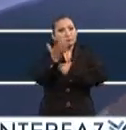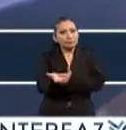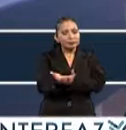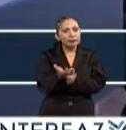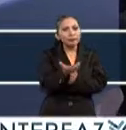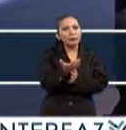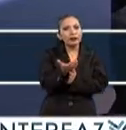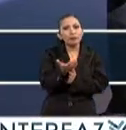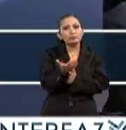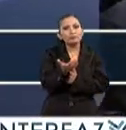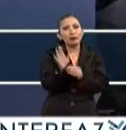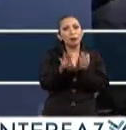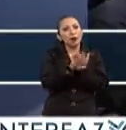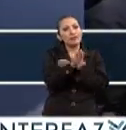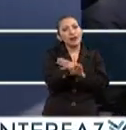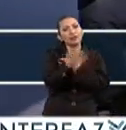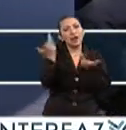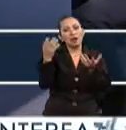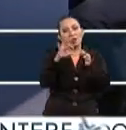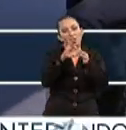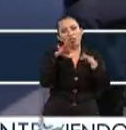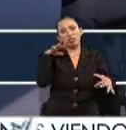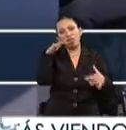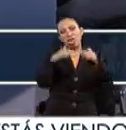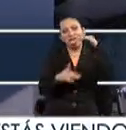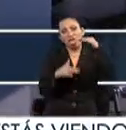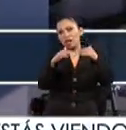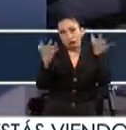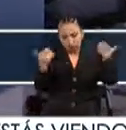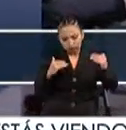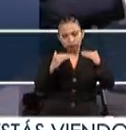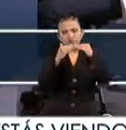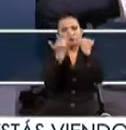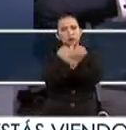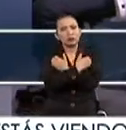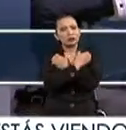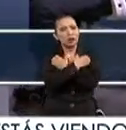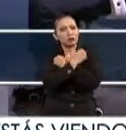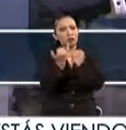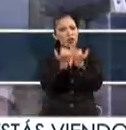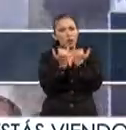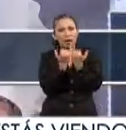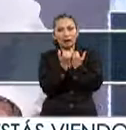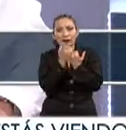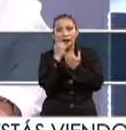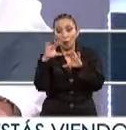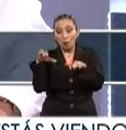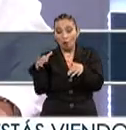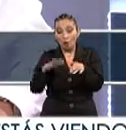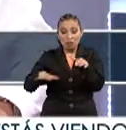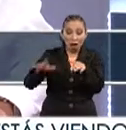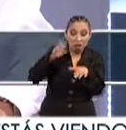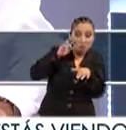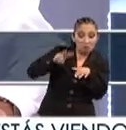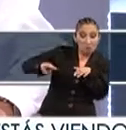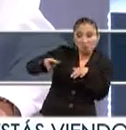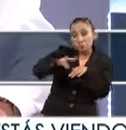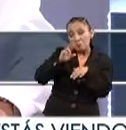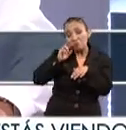de evitar ese desfasamiento. Entonces, diríamos que la comunidad en general